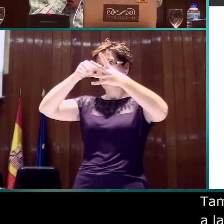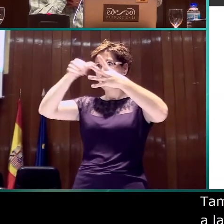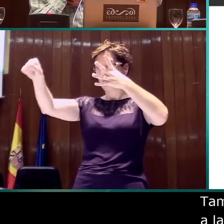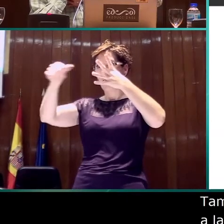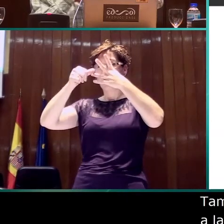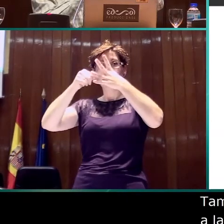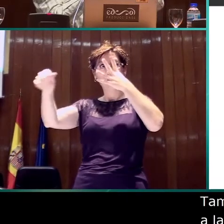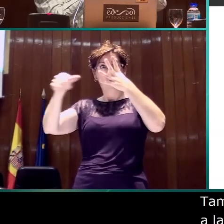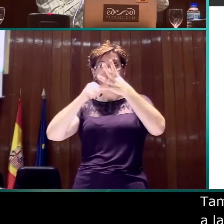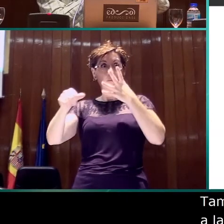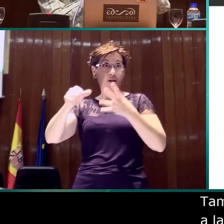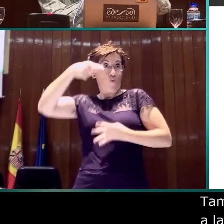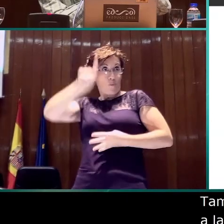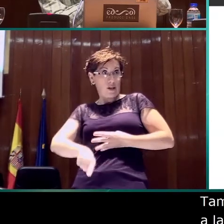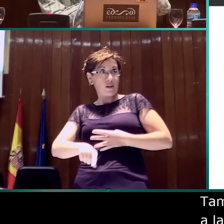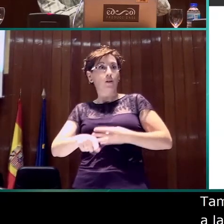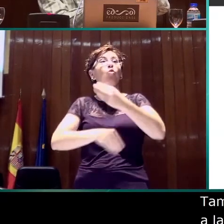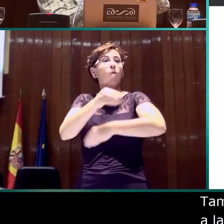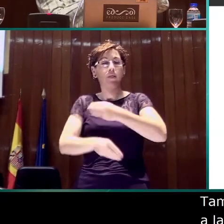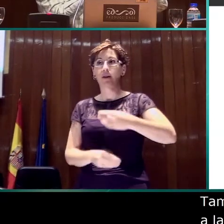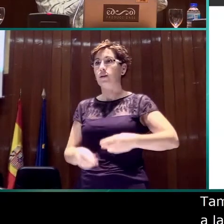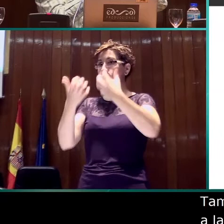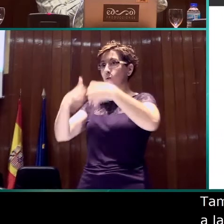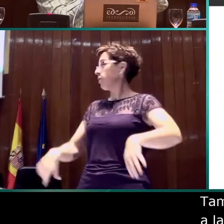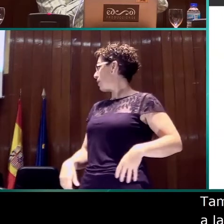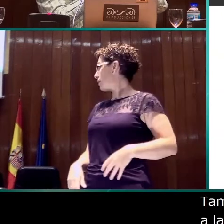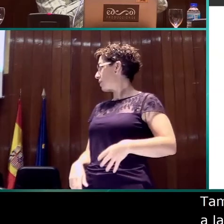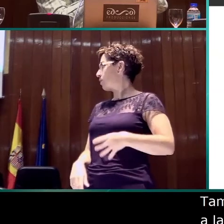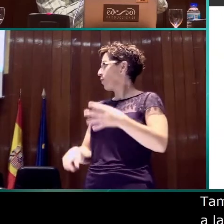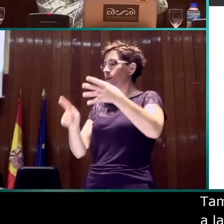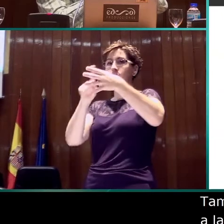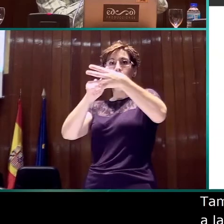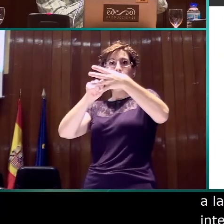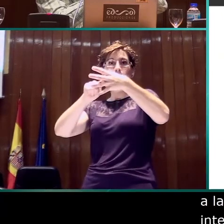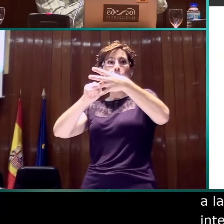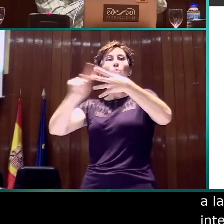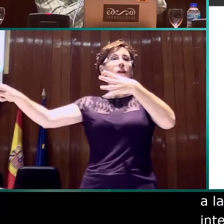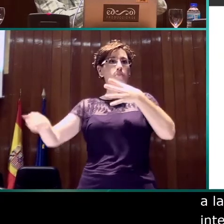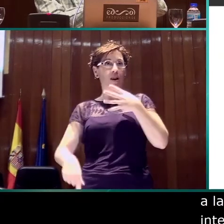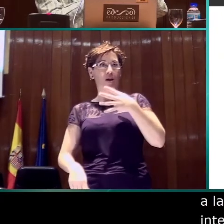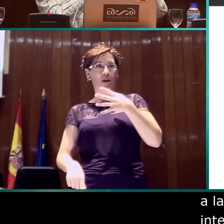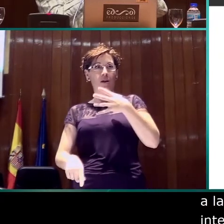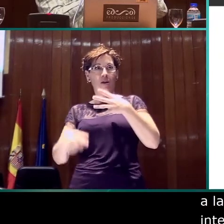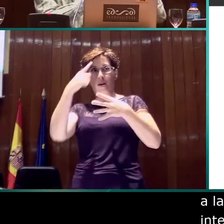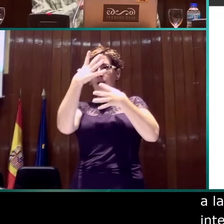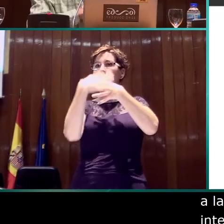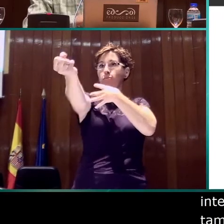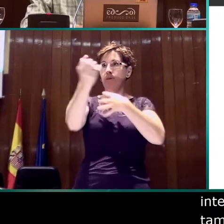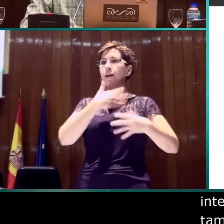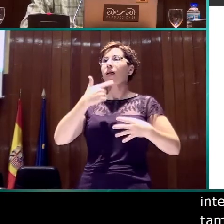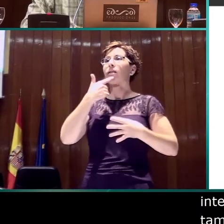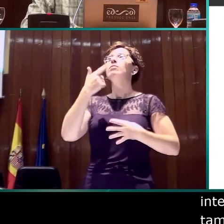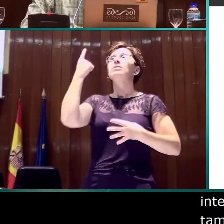tiene un usuario que hace así, o sea, recorre todo el dedo, recorre un dedo entero queriendo decir